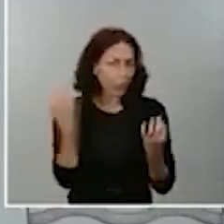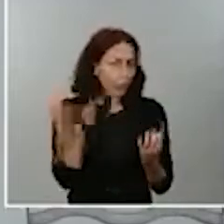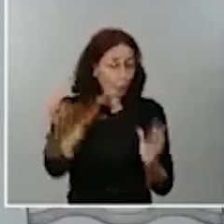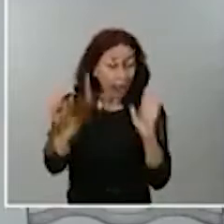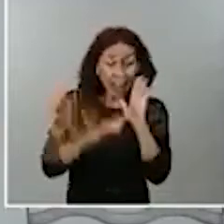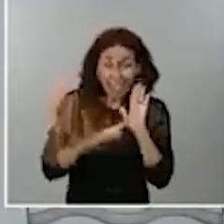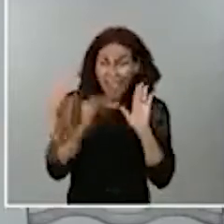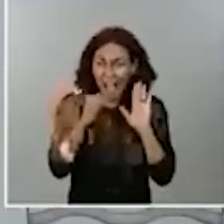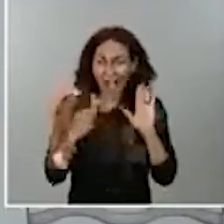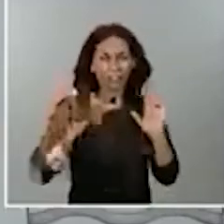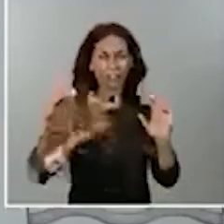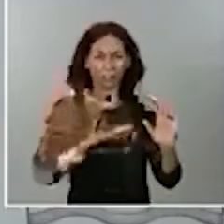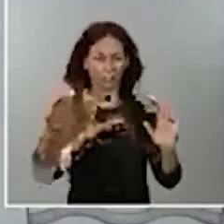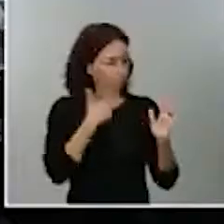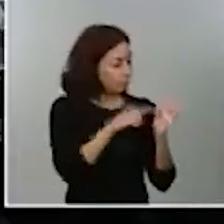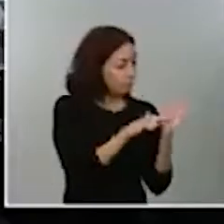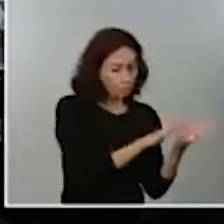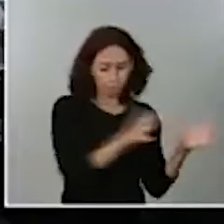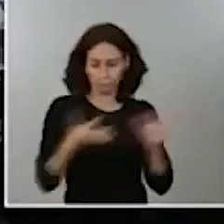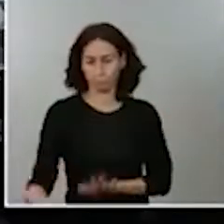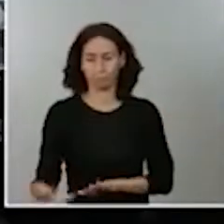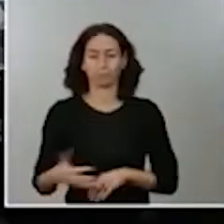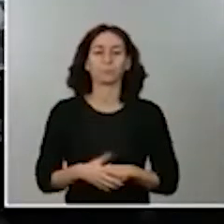Más preguntas. Fran Balado.